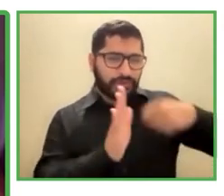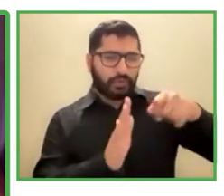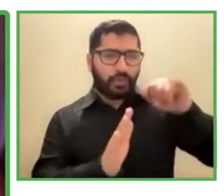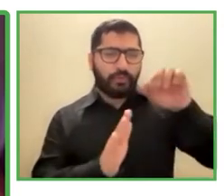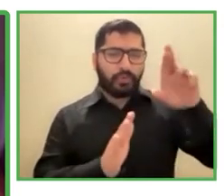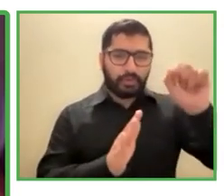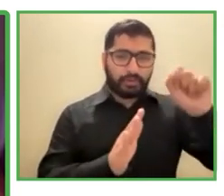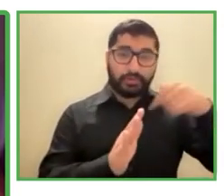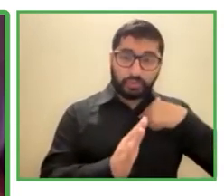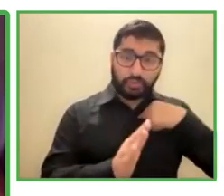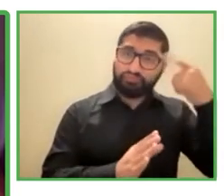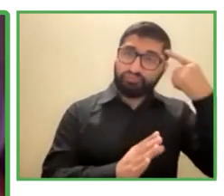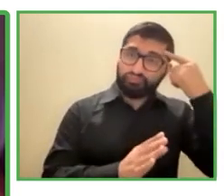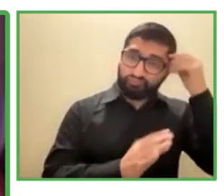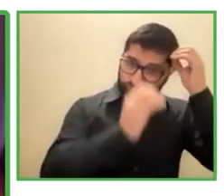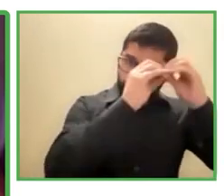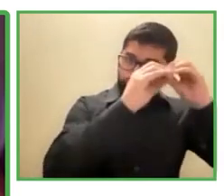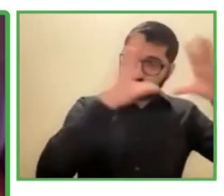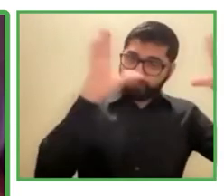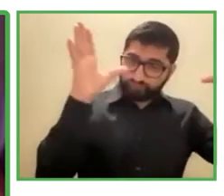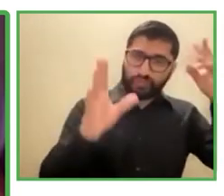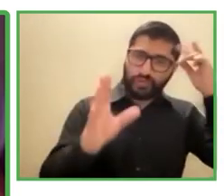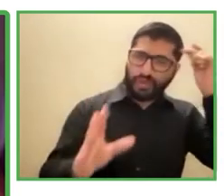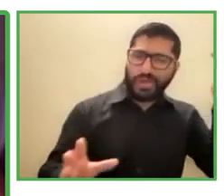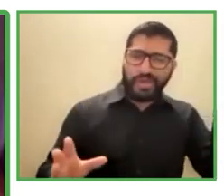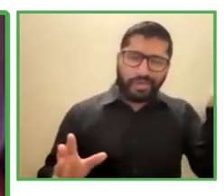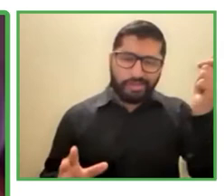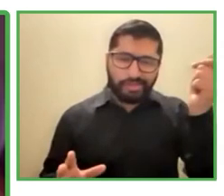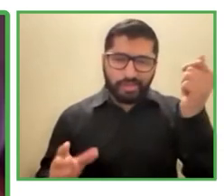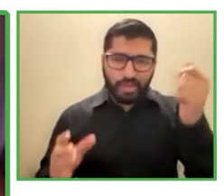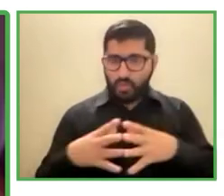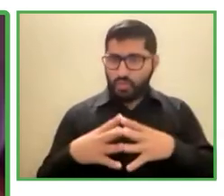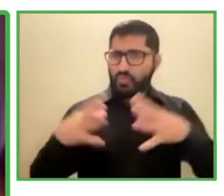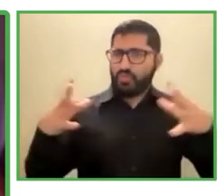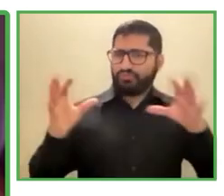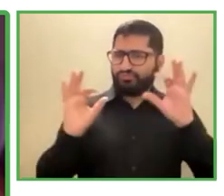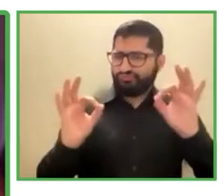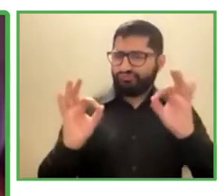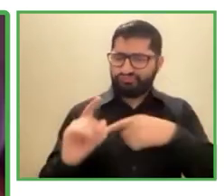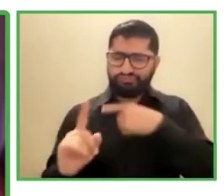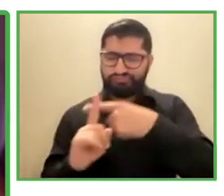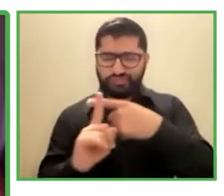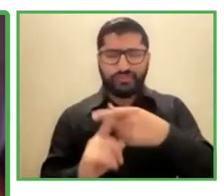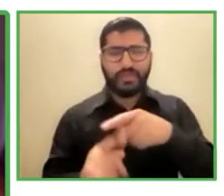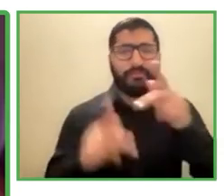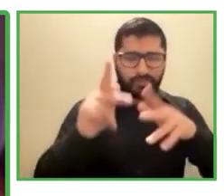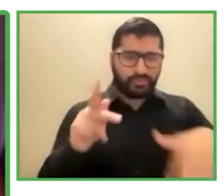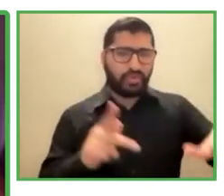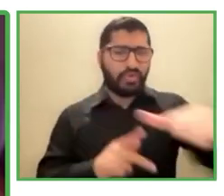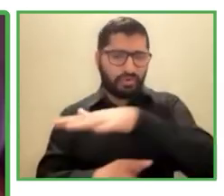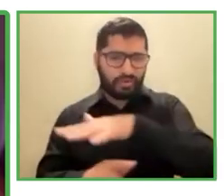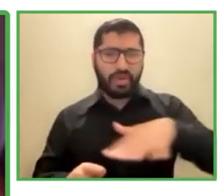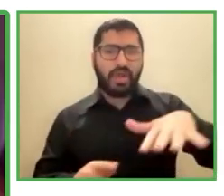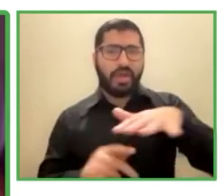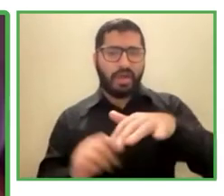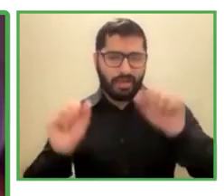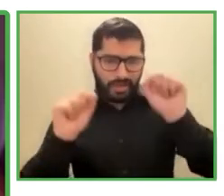iniciativa tremendamente valiosa para todos nosotros quienes estamos involucrados con el mundo de la discapacidad